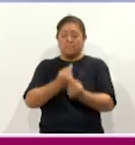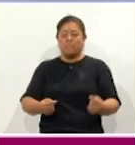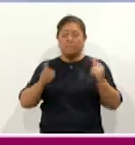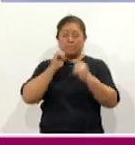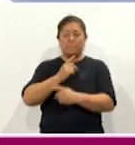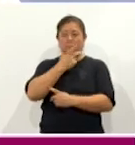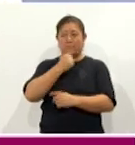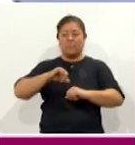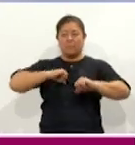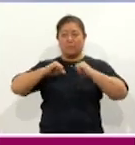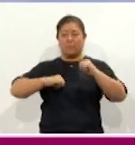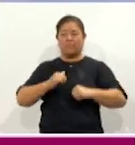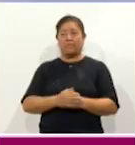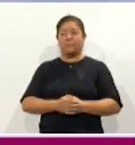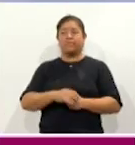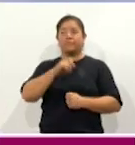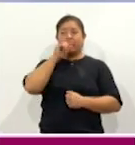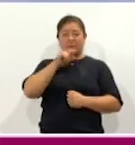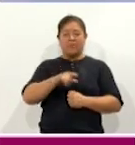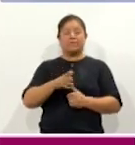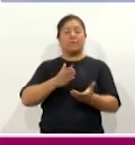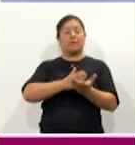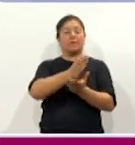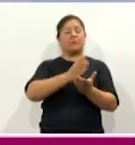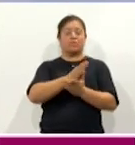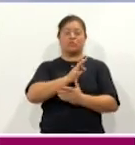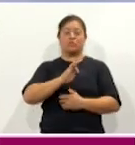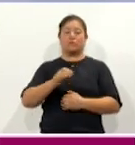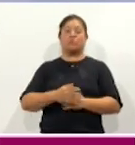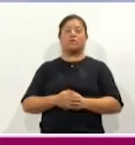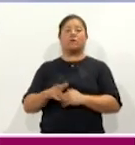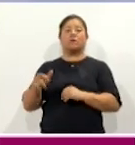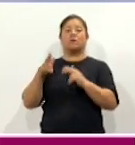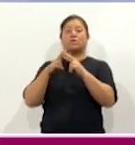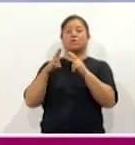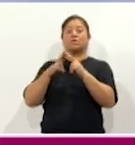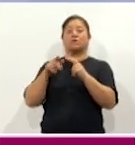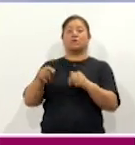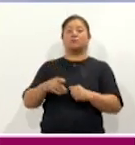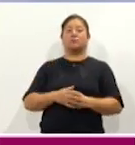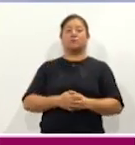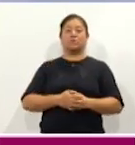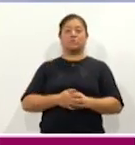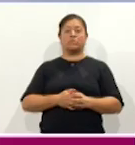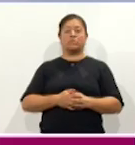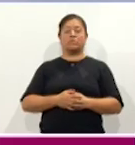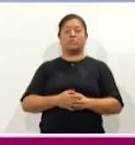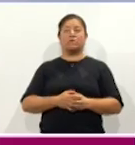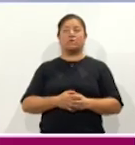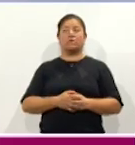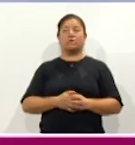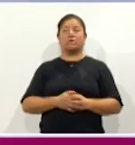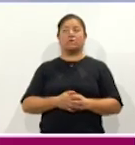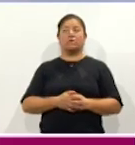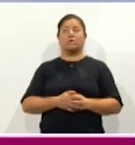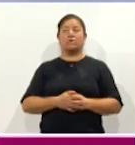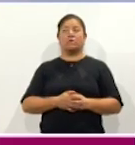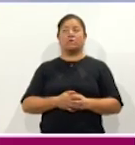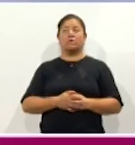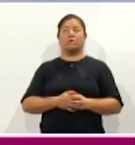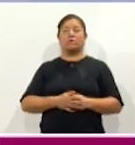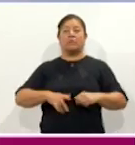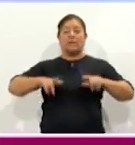y también se podrá acceder directamente desde los hogares de manera en las páginas, en la página